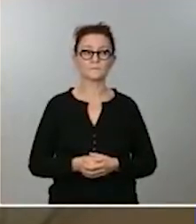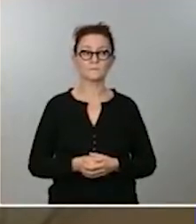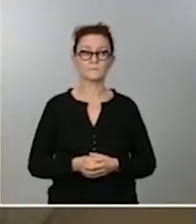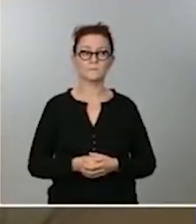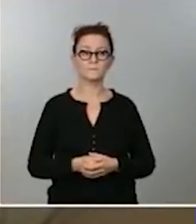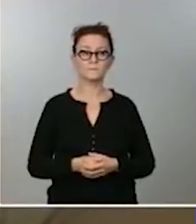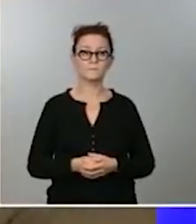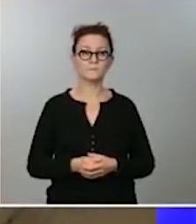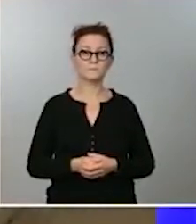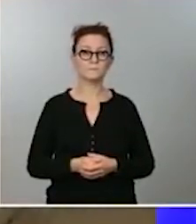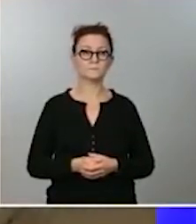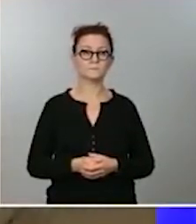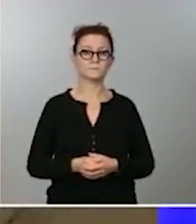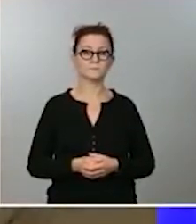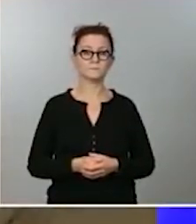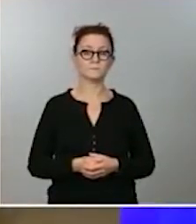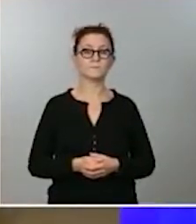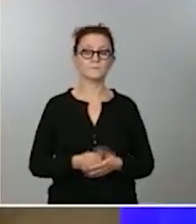Adelante, Íñigo.